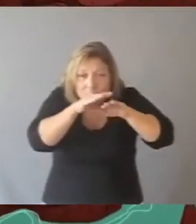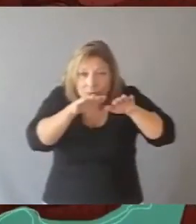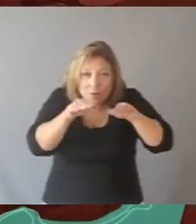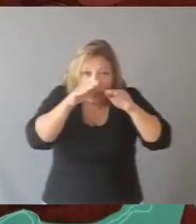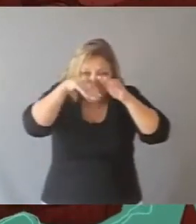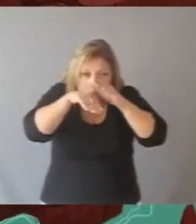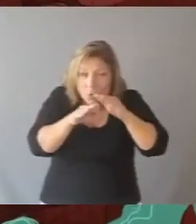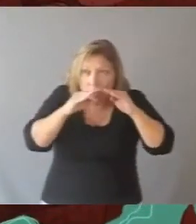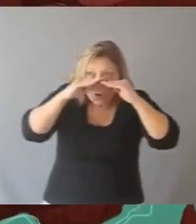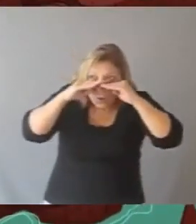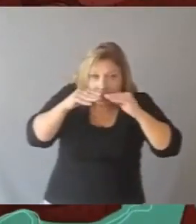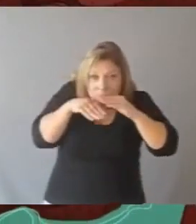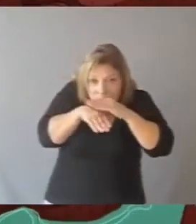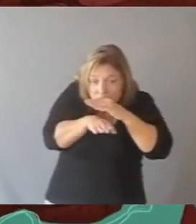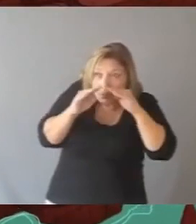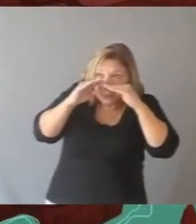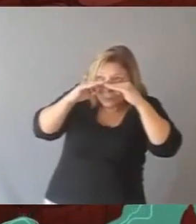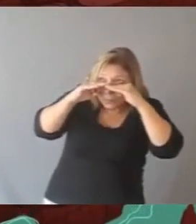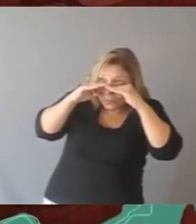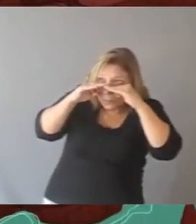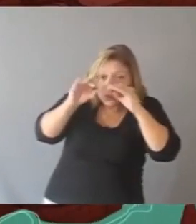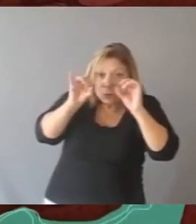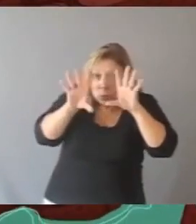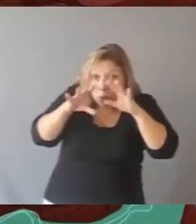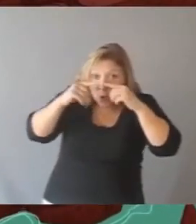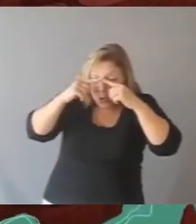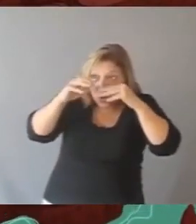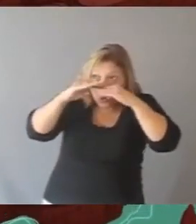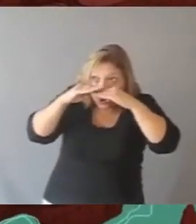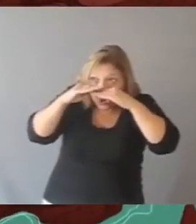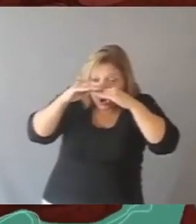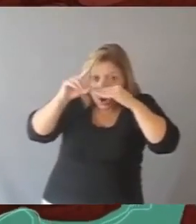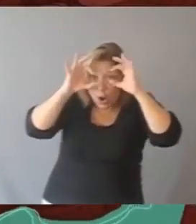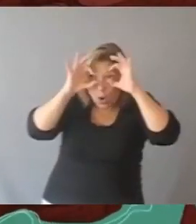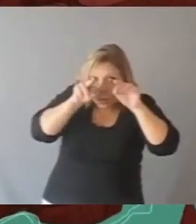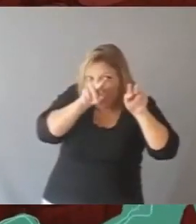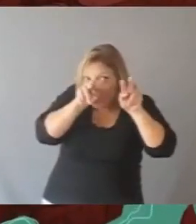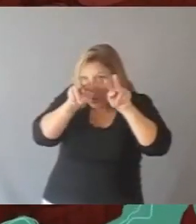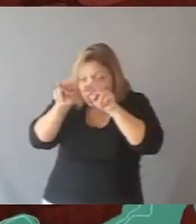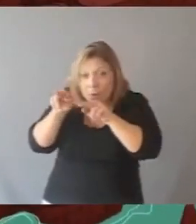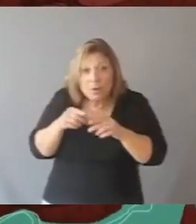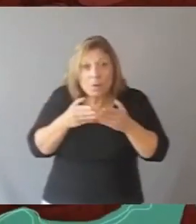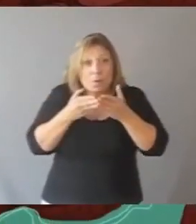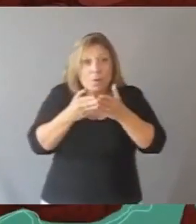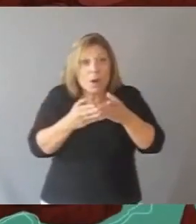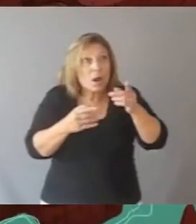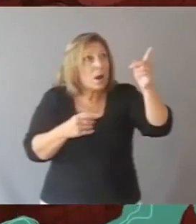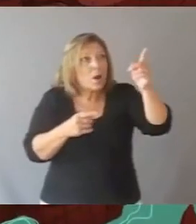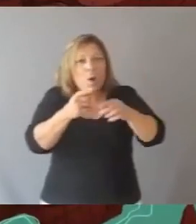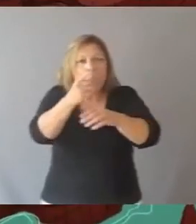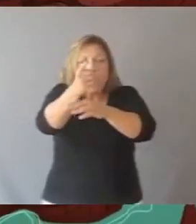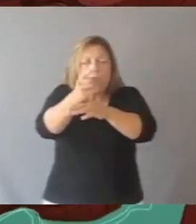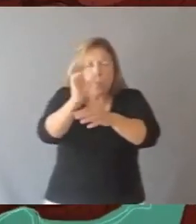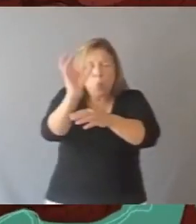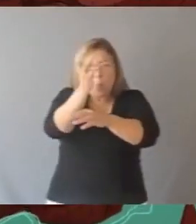donde quedaron hundidos con la nariz y los ojos únicamente fuera del agua. En ese mismo momento, del buque salió una